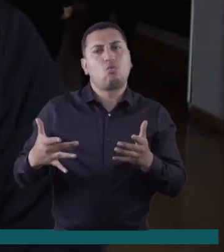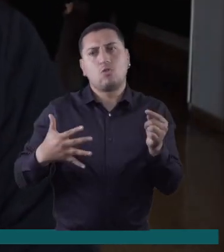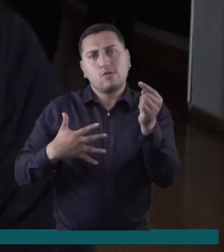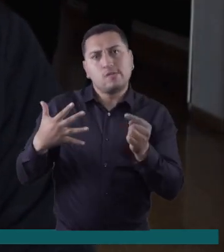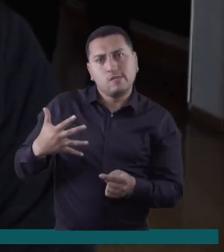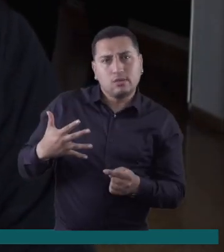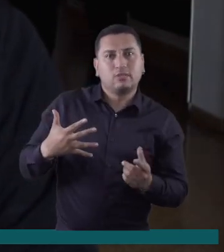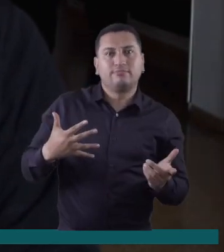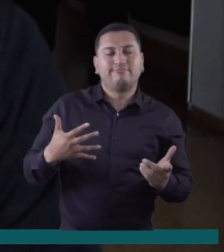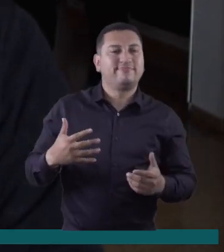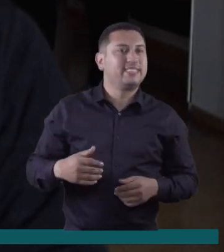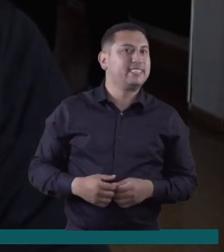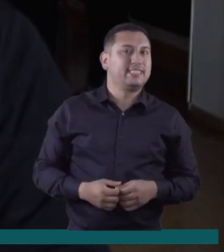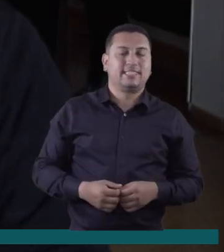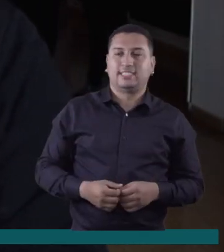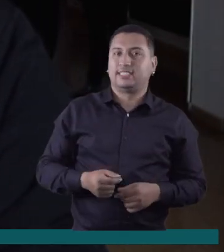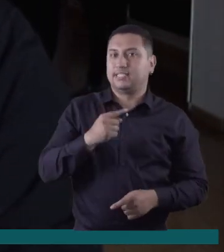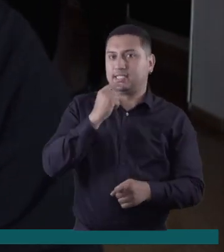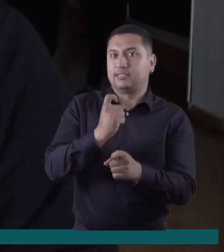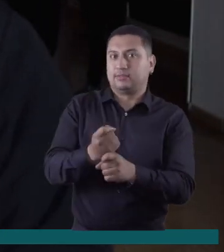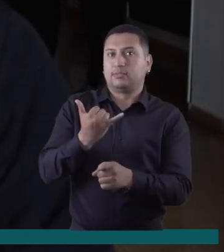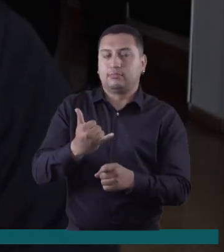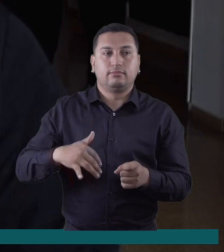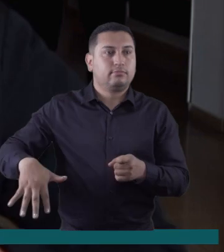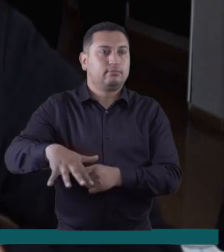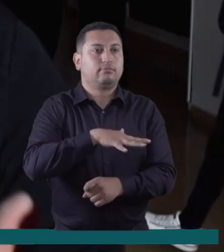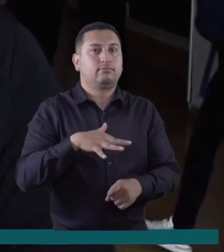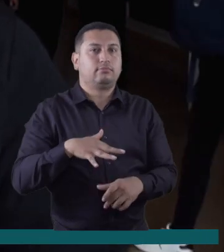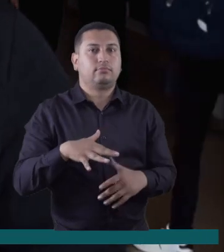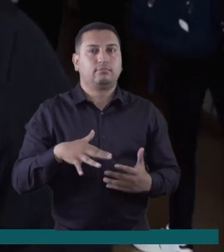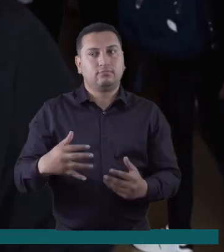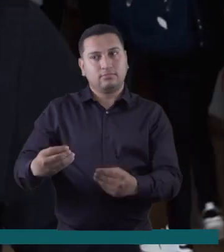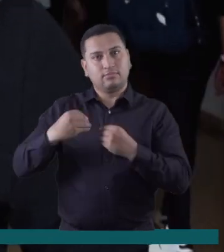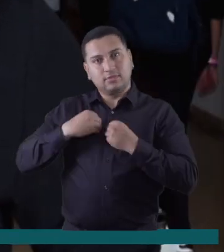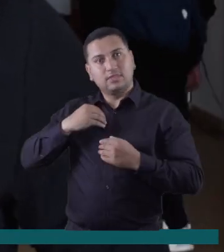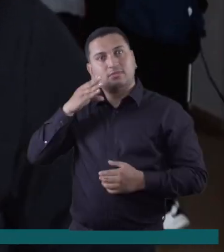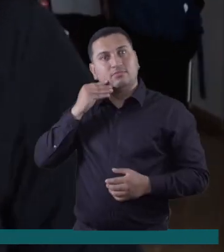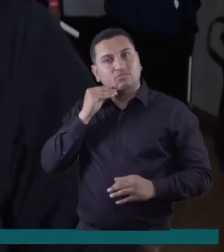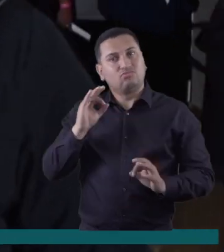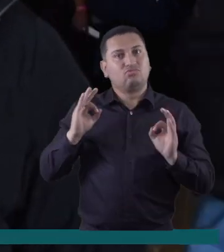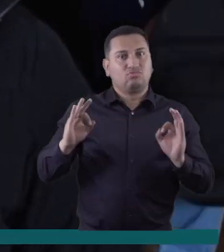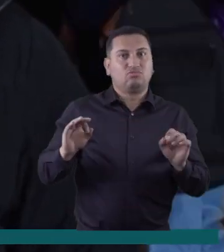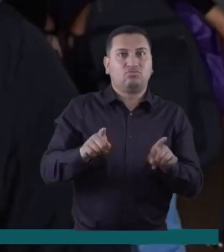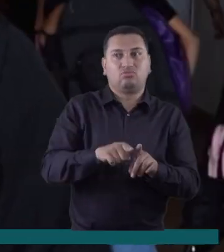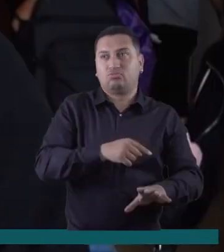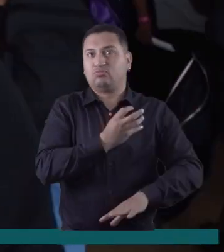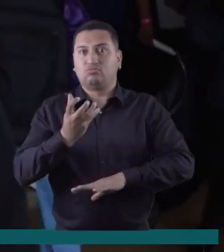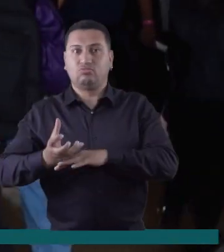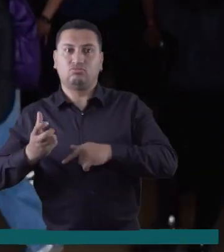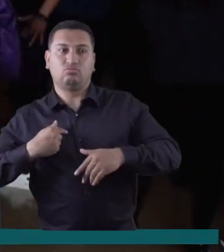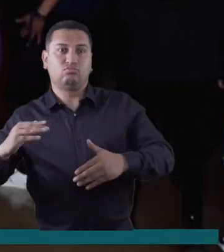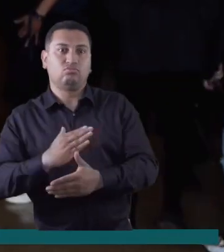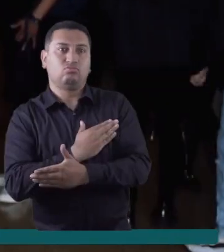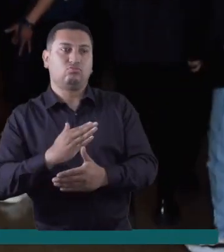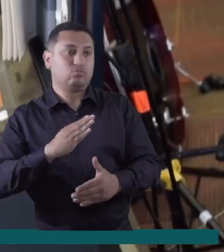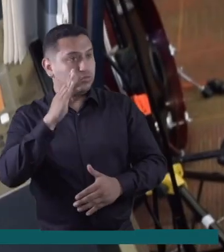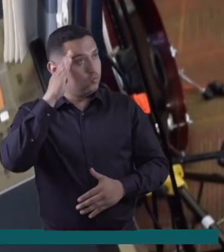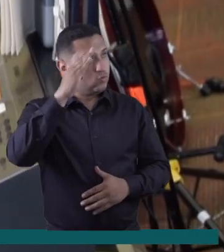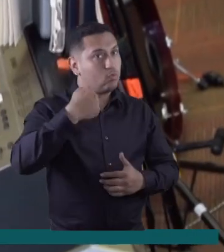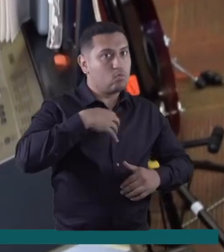todas las características profesionales, para que tengan, digamos, una experiencia en una tarima profesional.